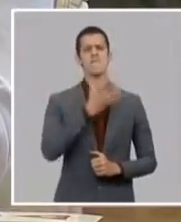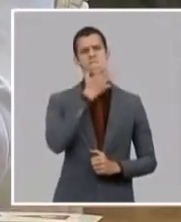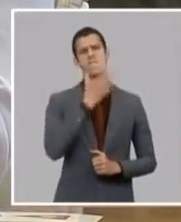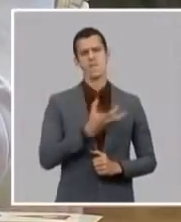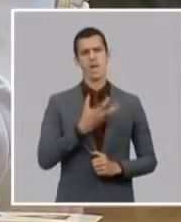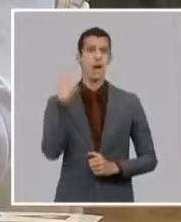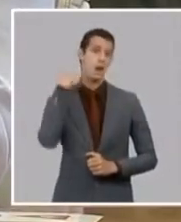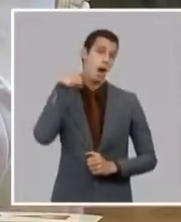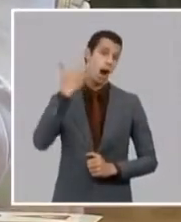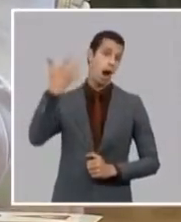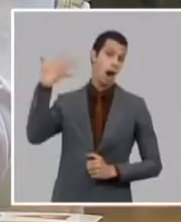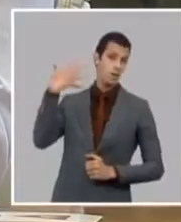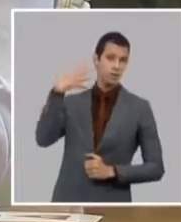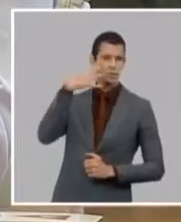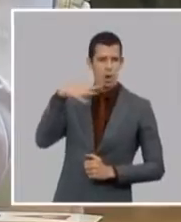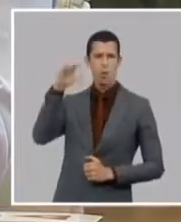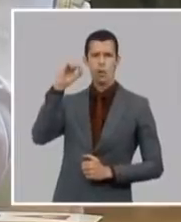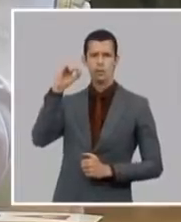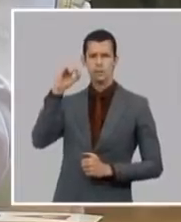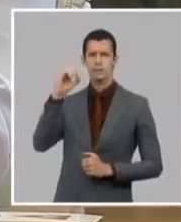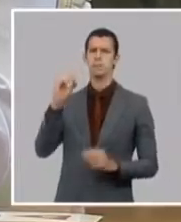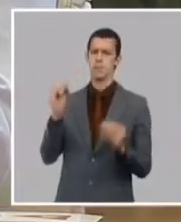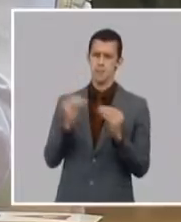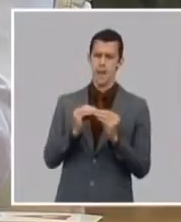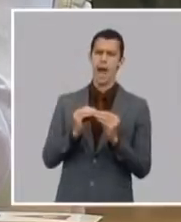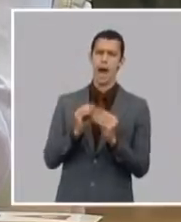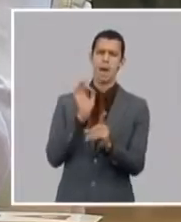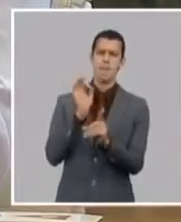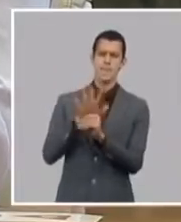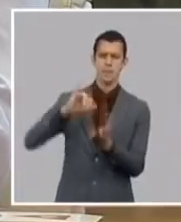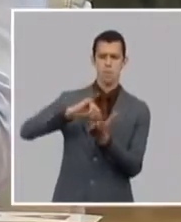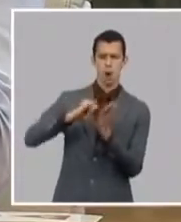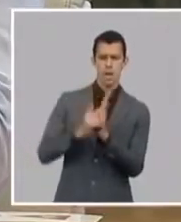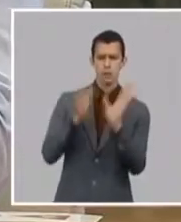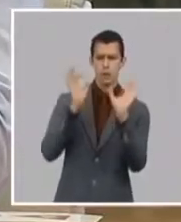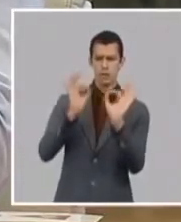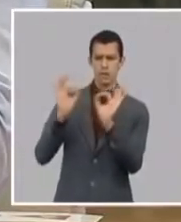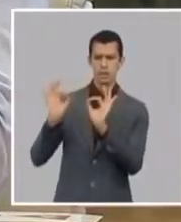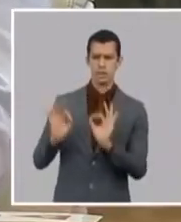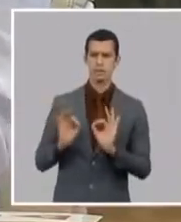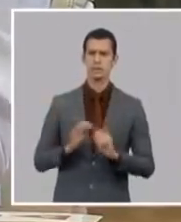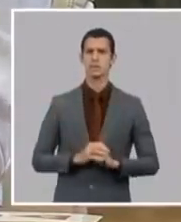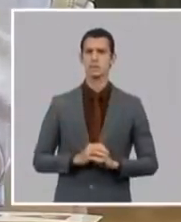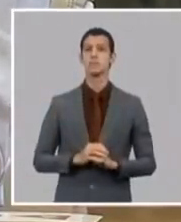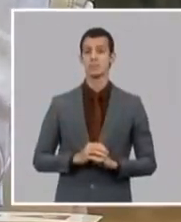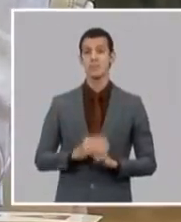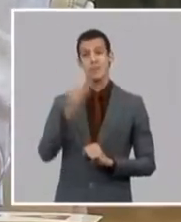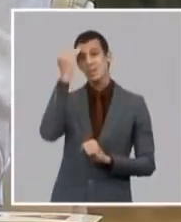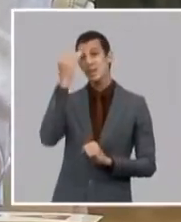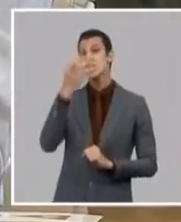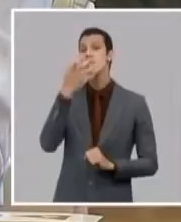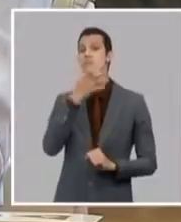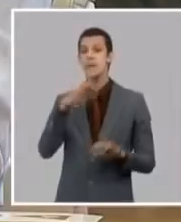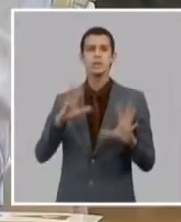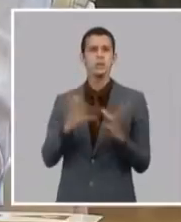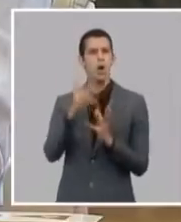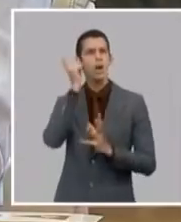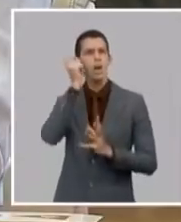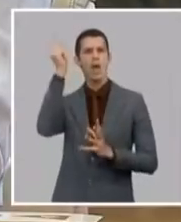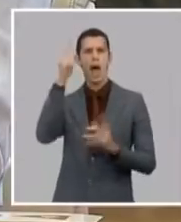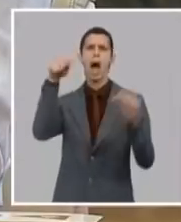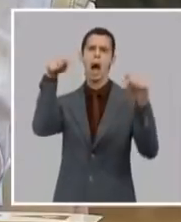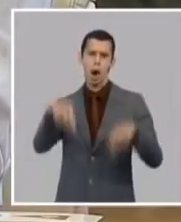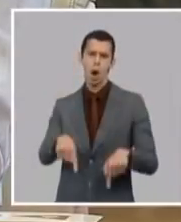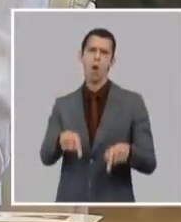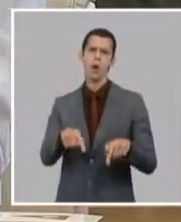del comandante en jefe y casi que era nuestra única alternativa ha llegado una vacuna de otro lugar aquí a Cuba en estos